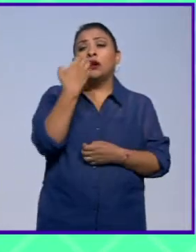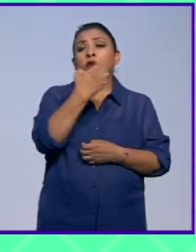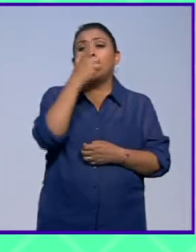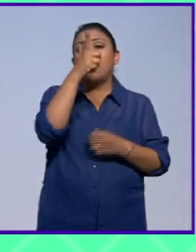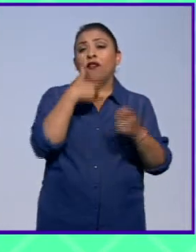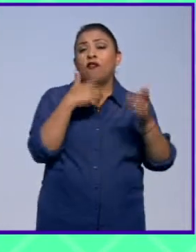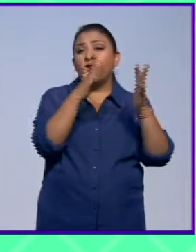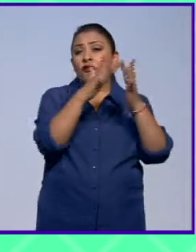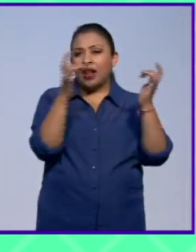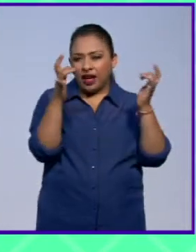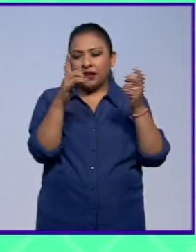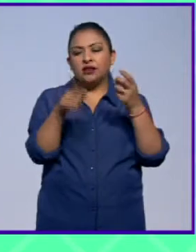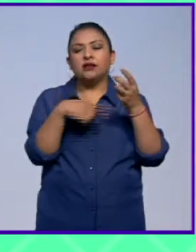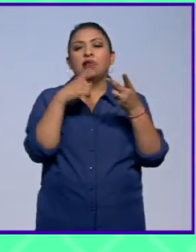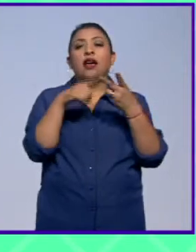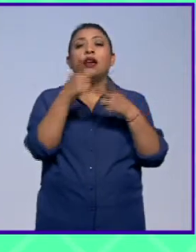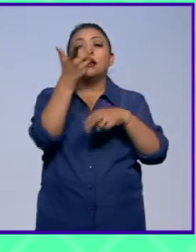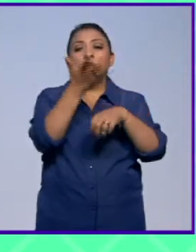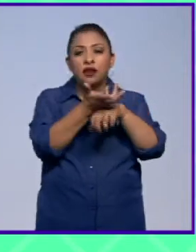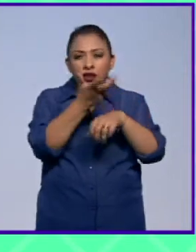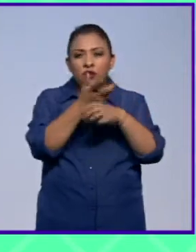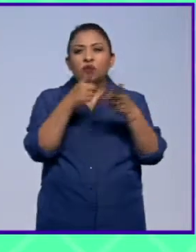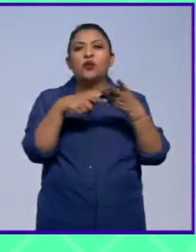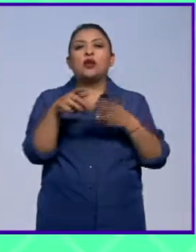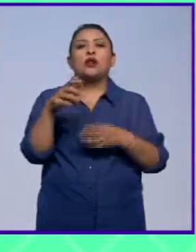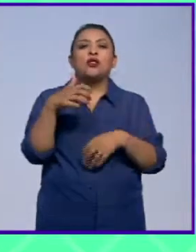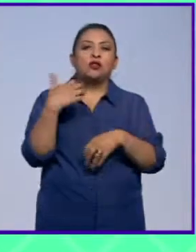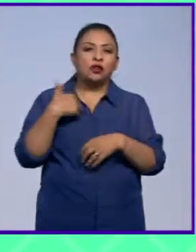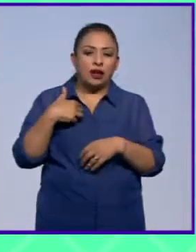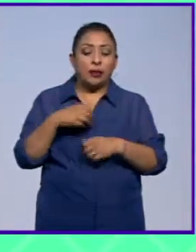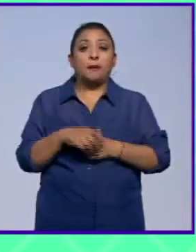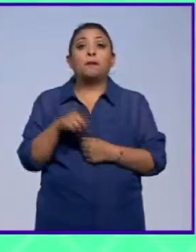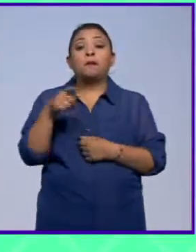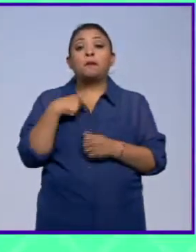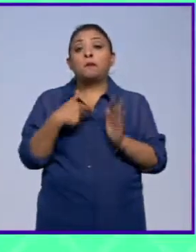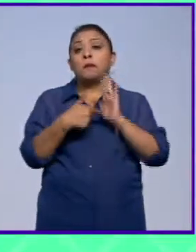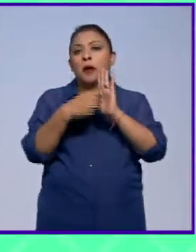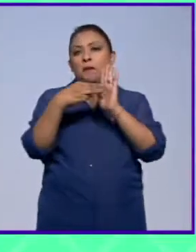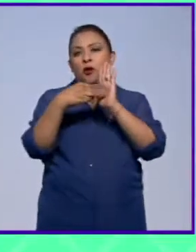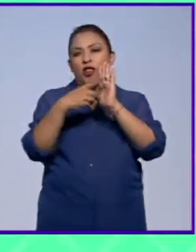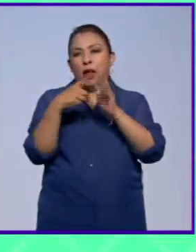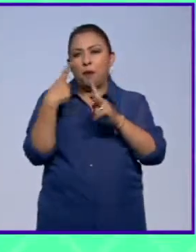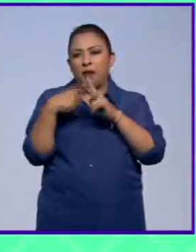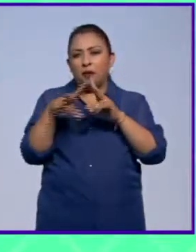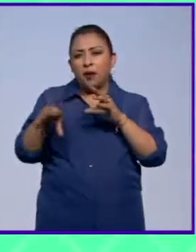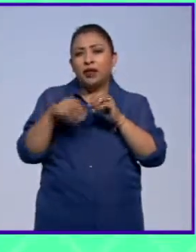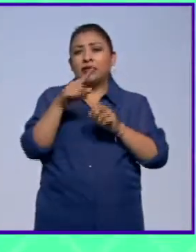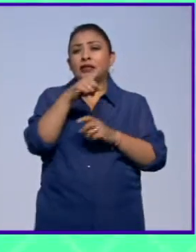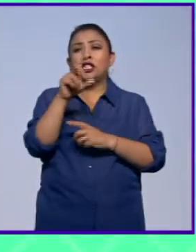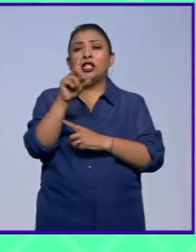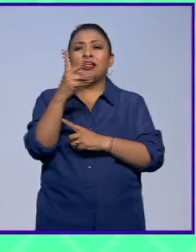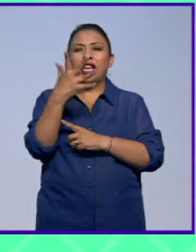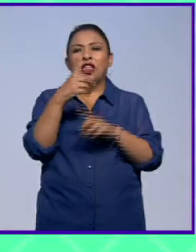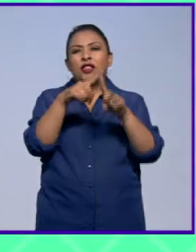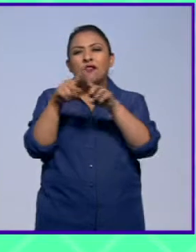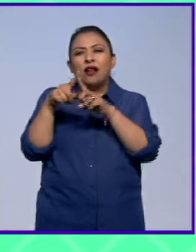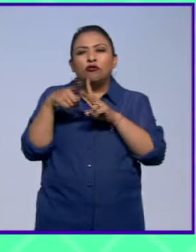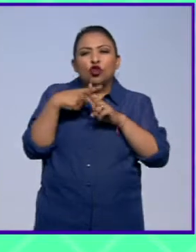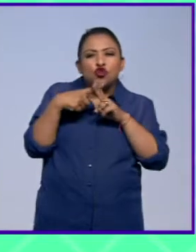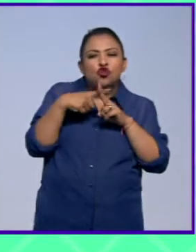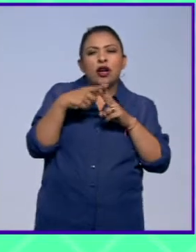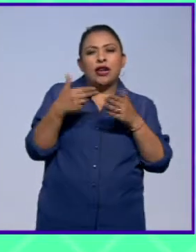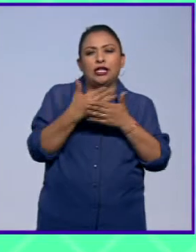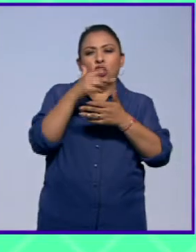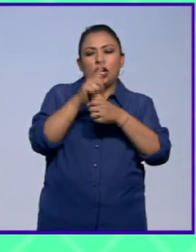Francia, de Estados Unidos, de Canadá. Este modelo matemático integra 138 variables nacionales e